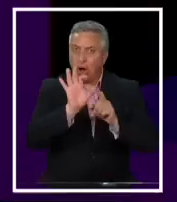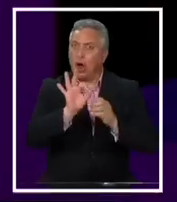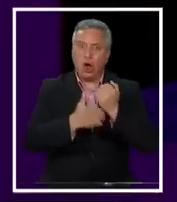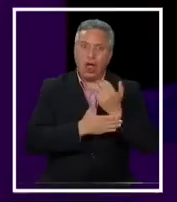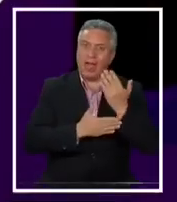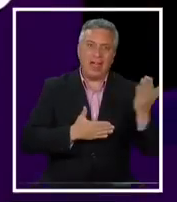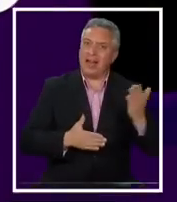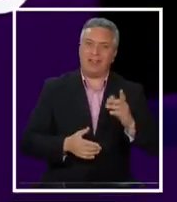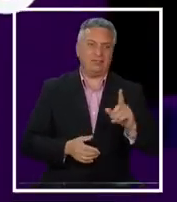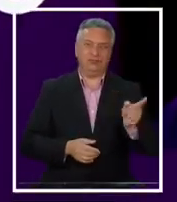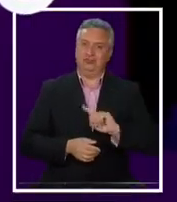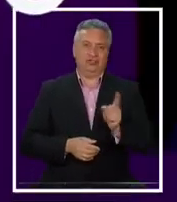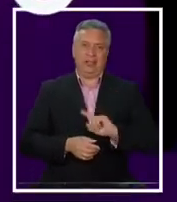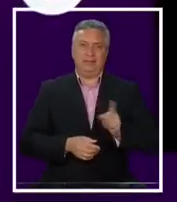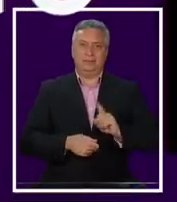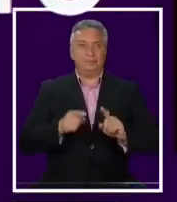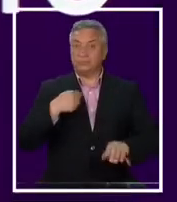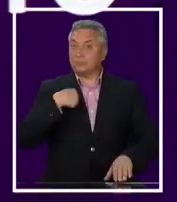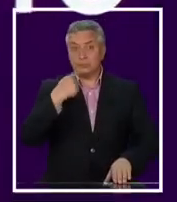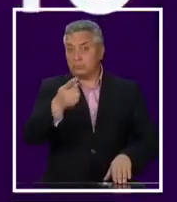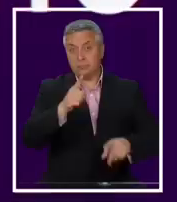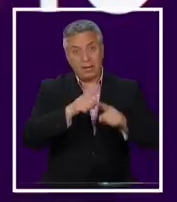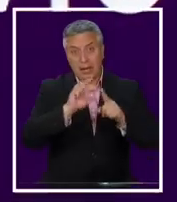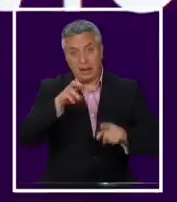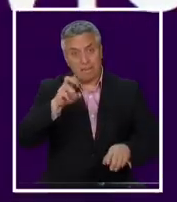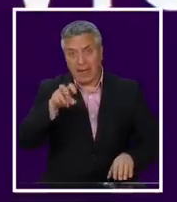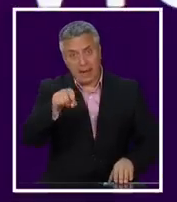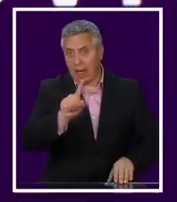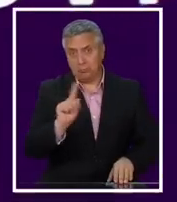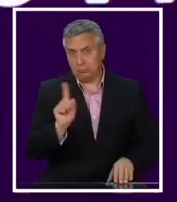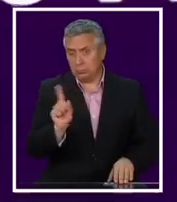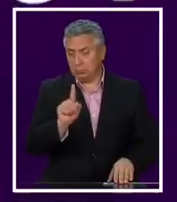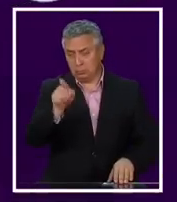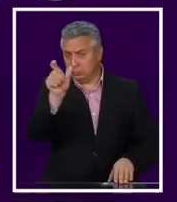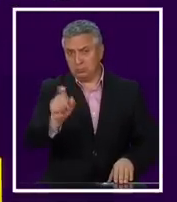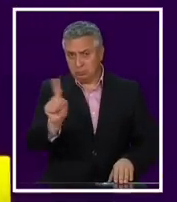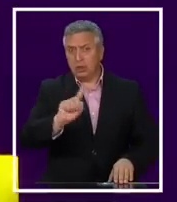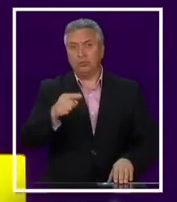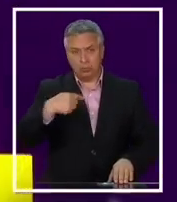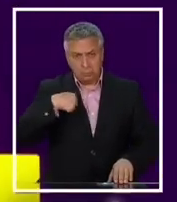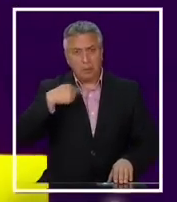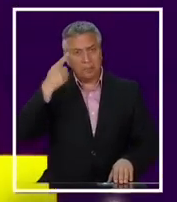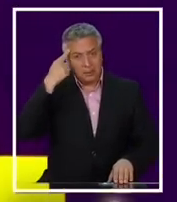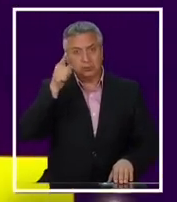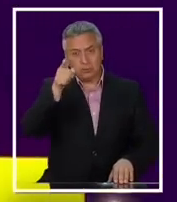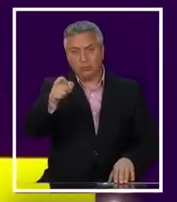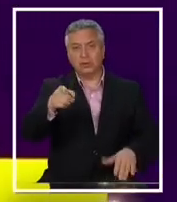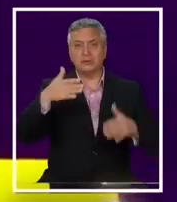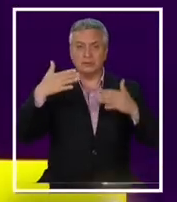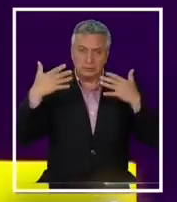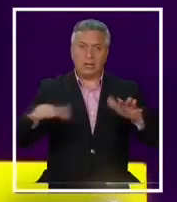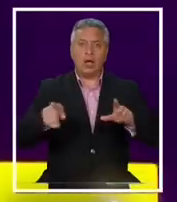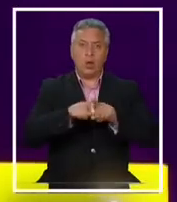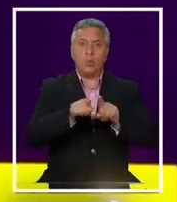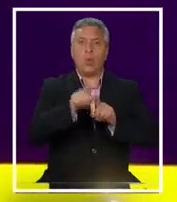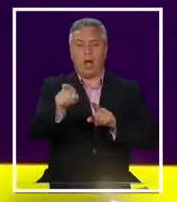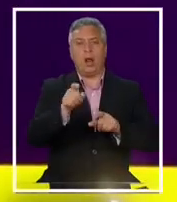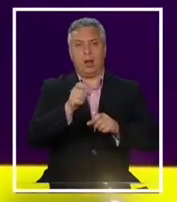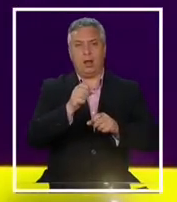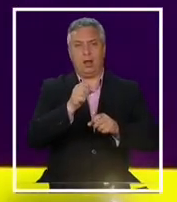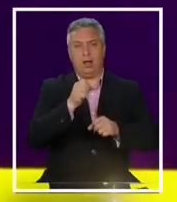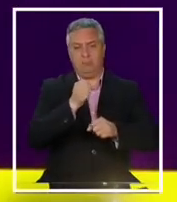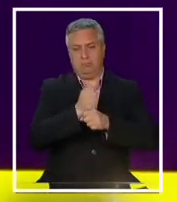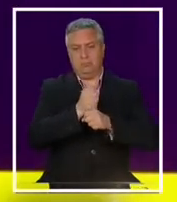No me refiero a Jimena. Yo creo que Jimena tiene una vasta trayectoria como parlamentaria,